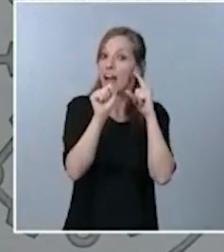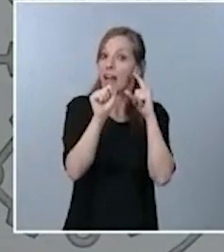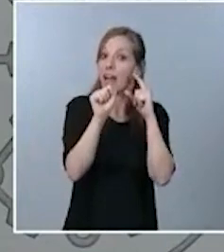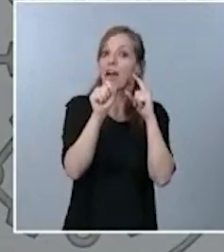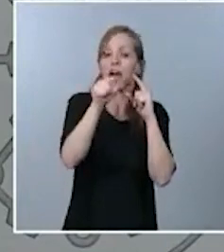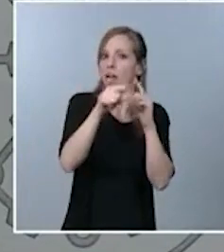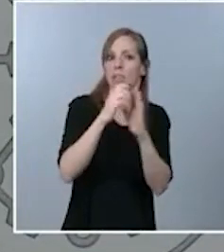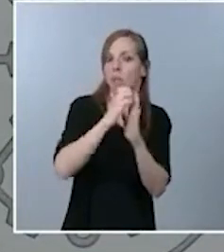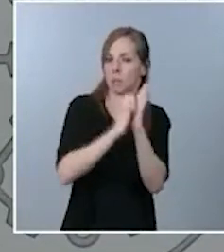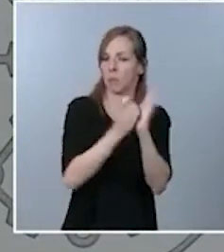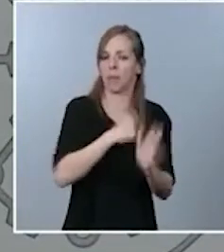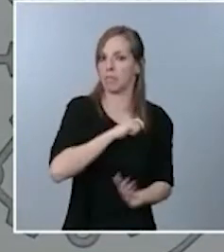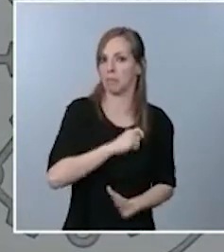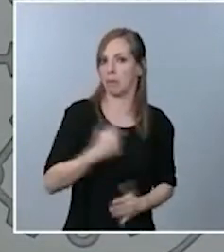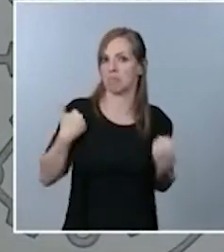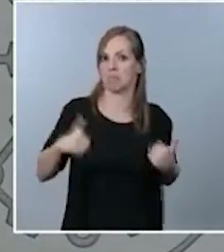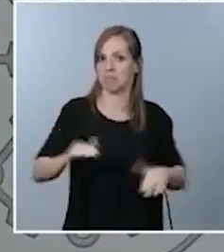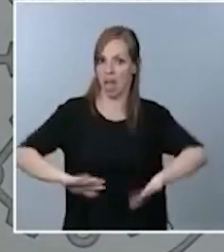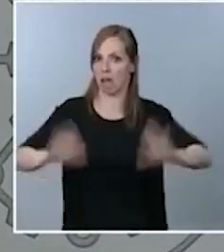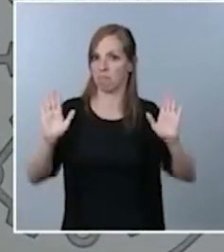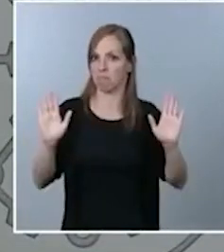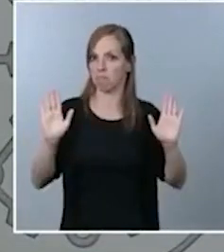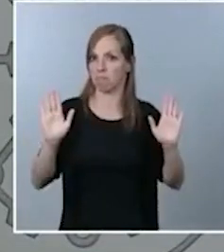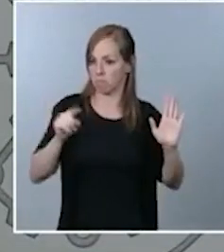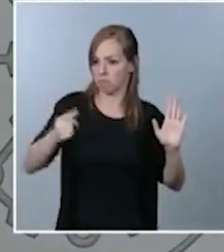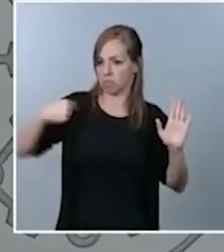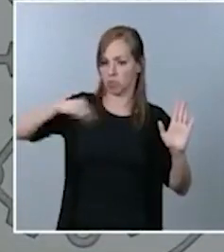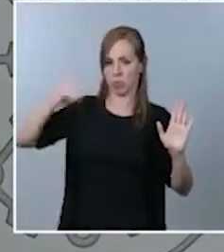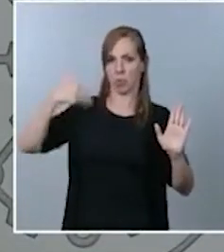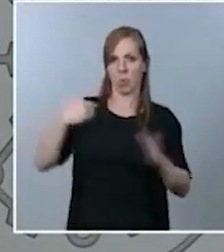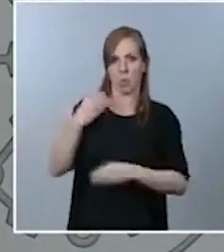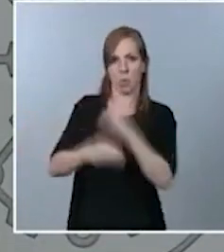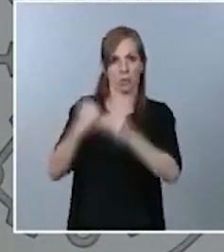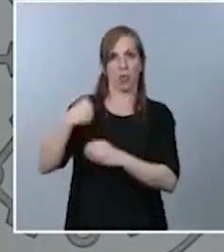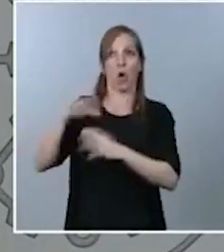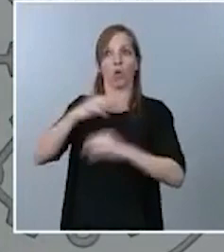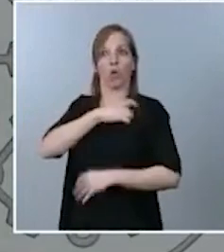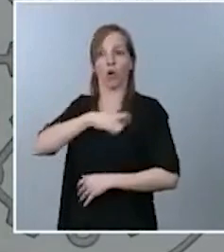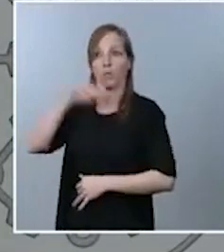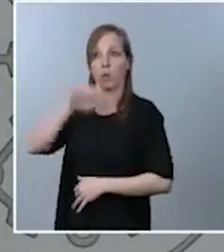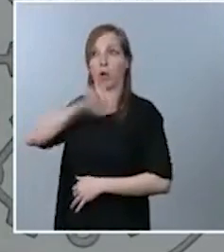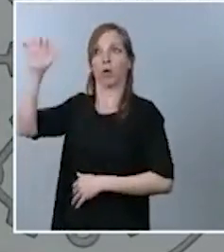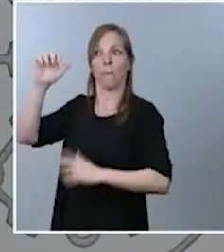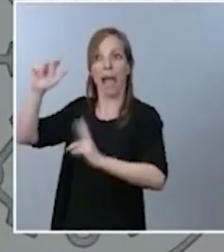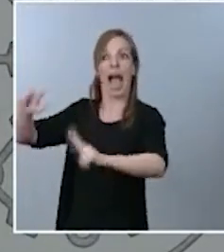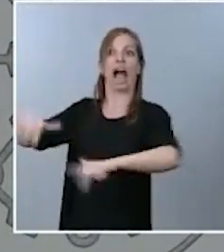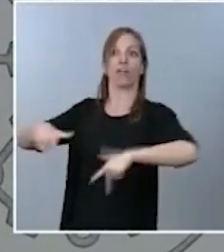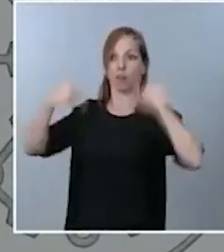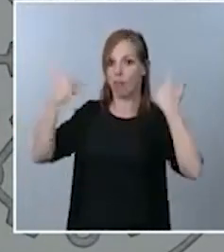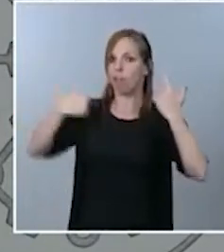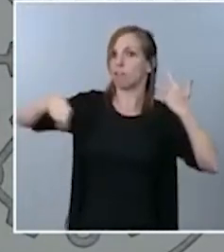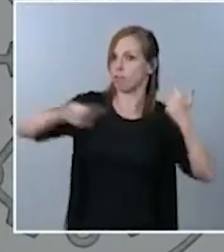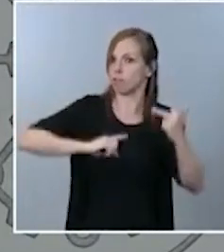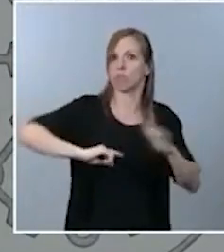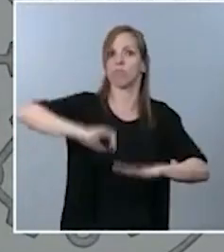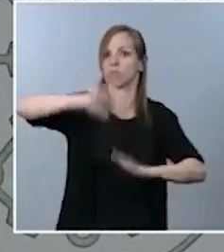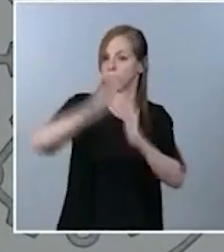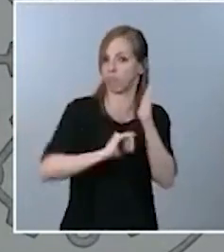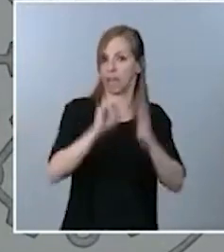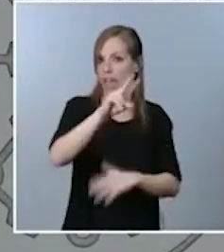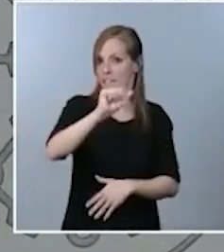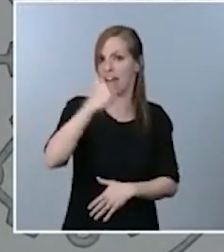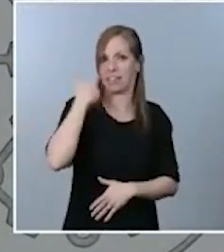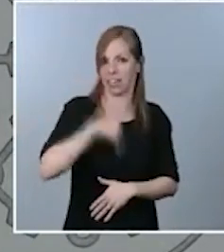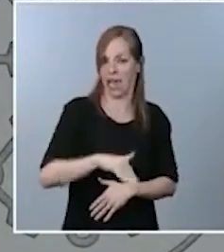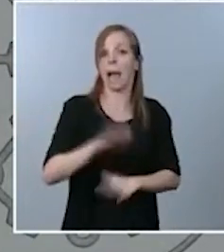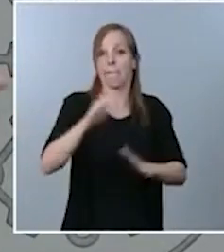España. O sea, ese ya se hizo en el momento en que la autorizó la Comisión. Pero hay que distinguir entre el IVA de la mascarilla que